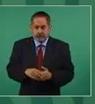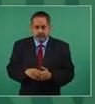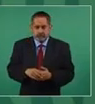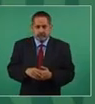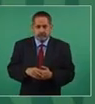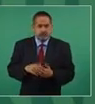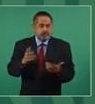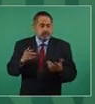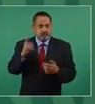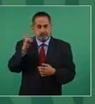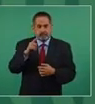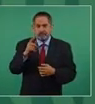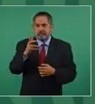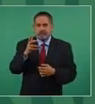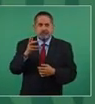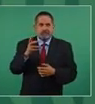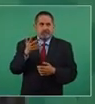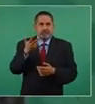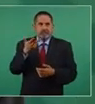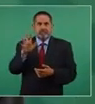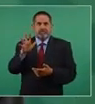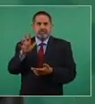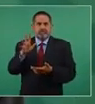Hablemos de 10 veces más.